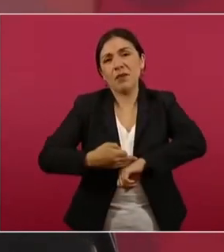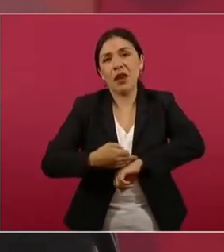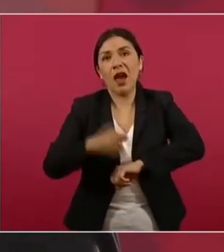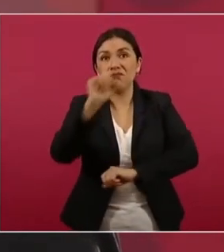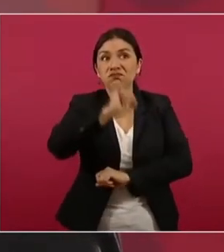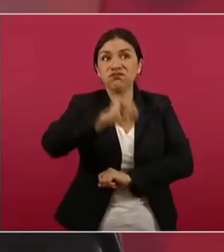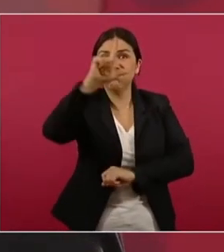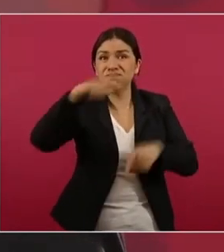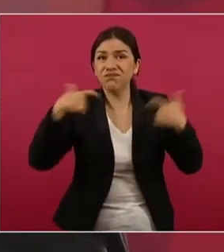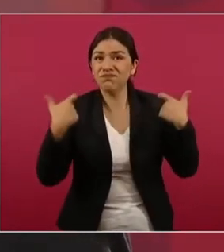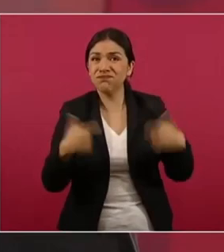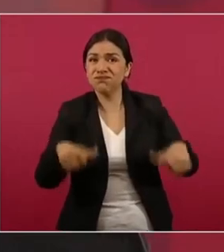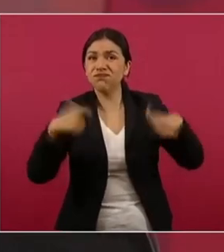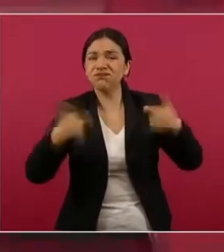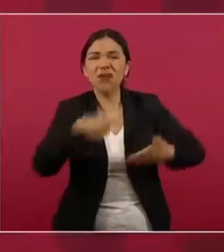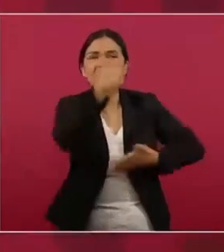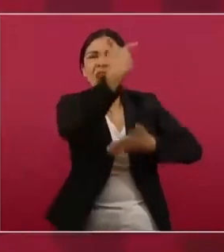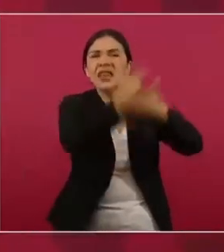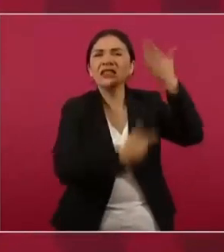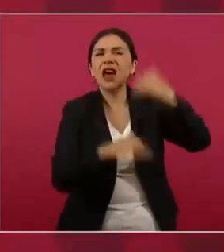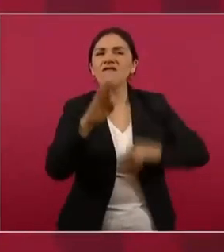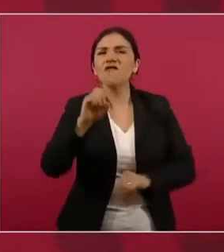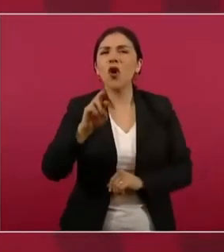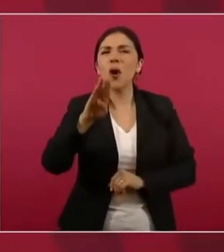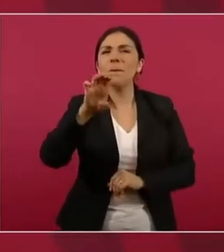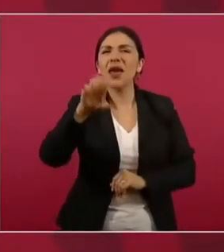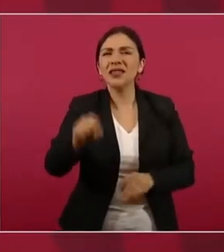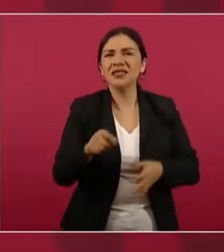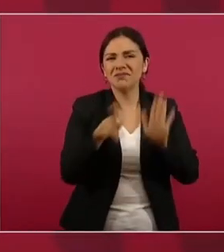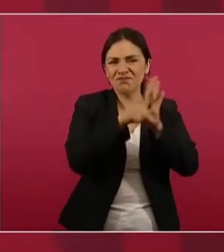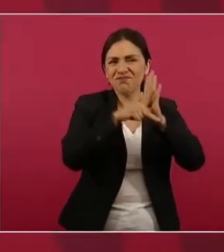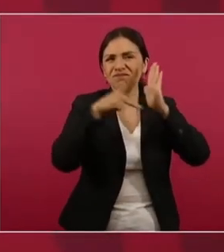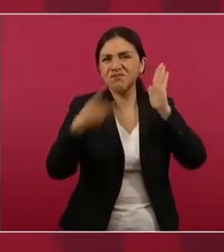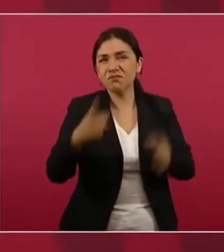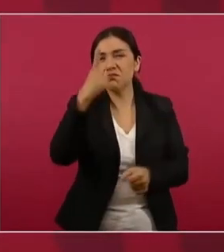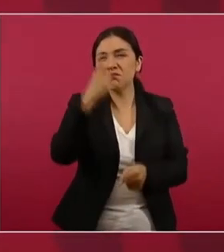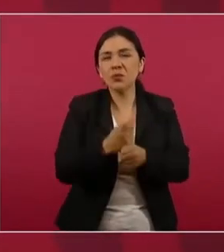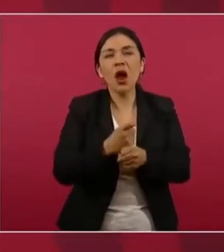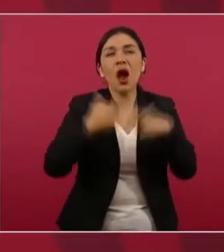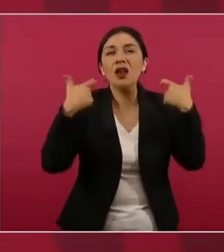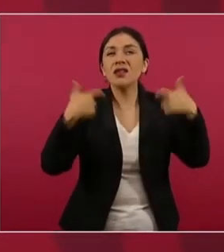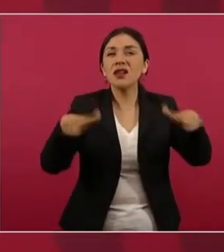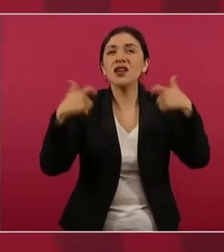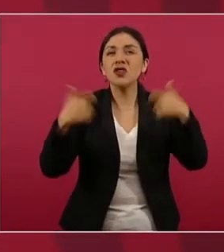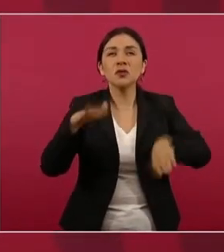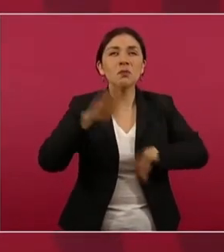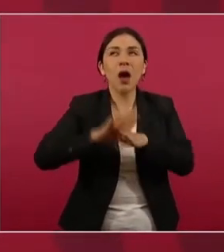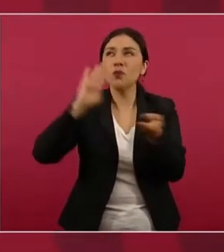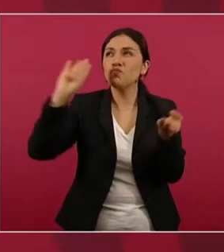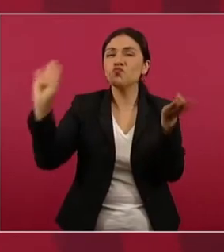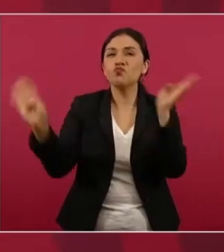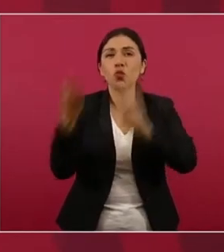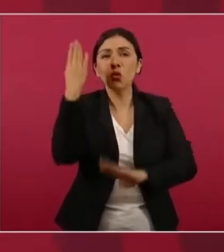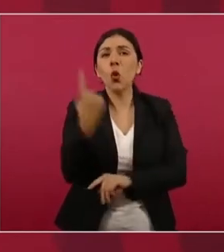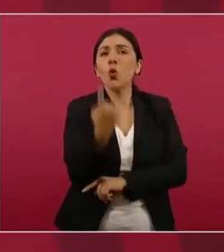de los más ricos del mundo, la familia Garzazada, creo que con